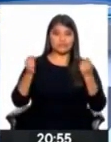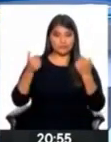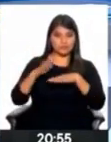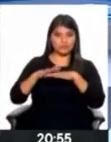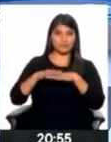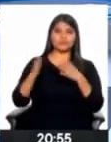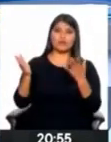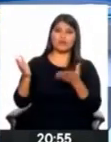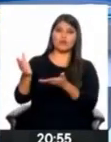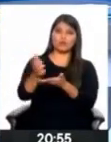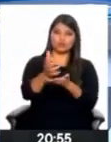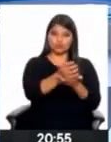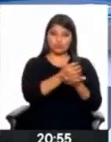poner en marcha una cruzada nacional.